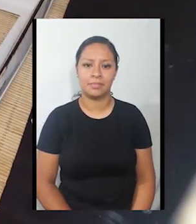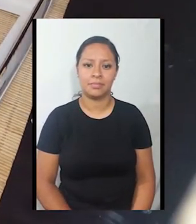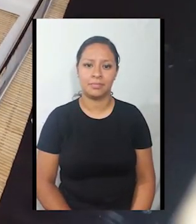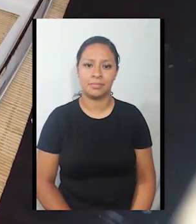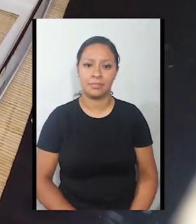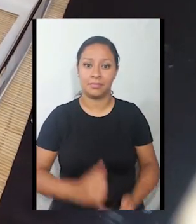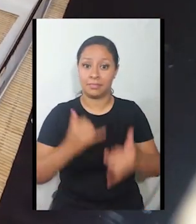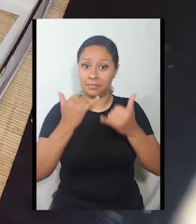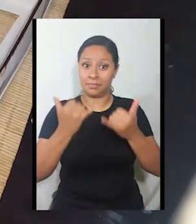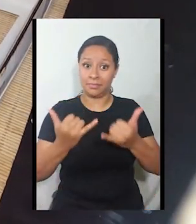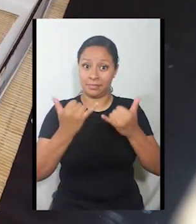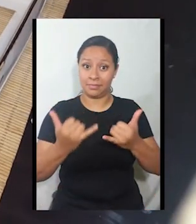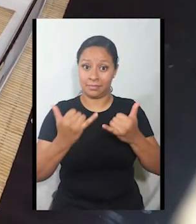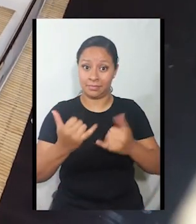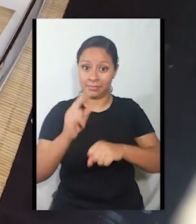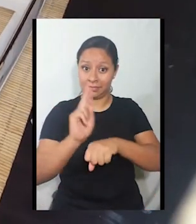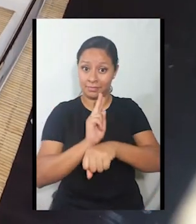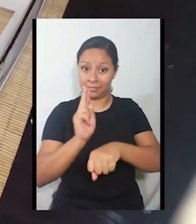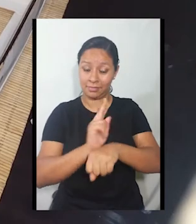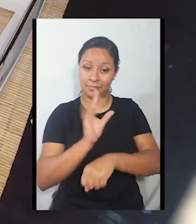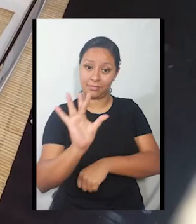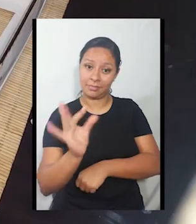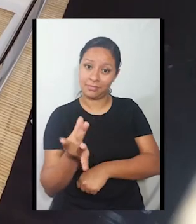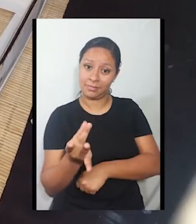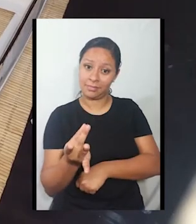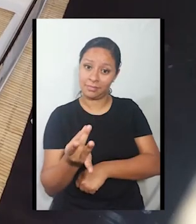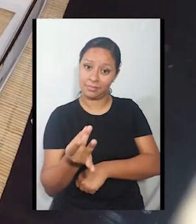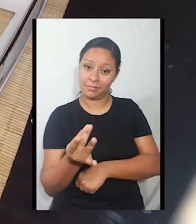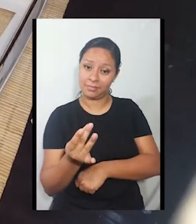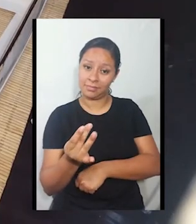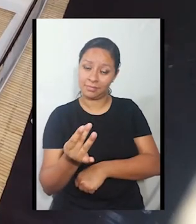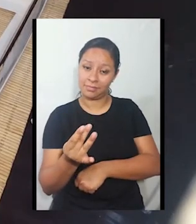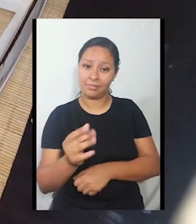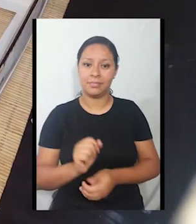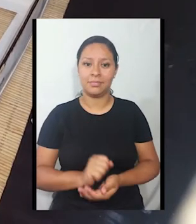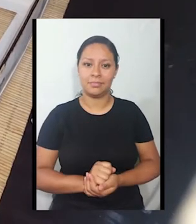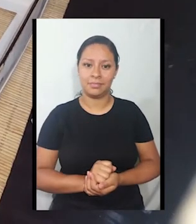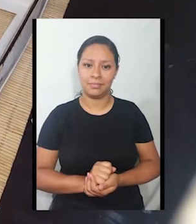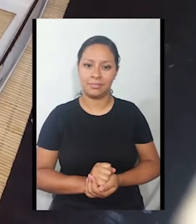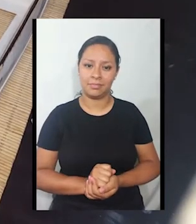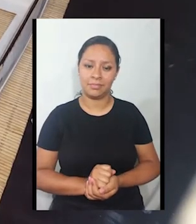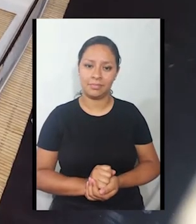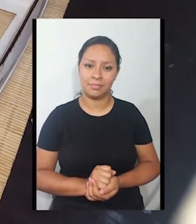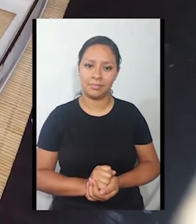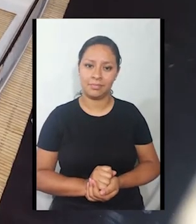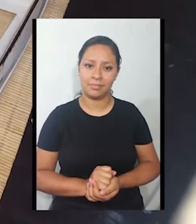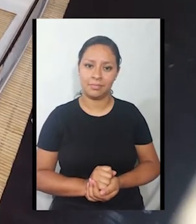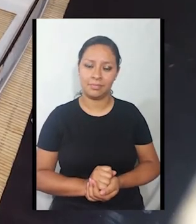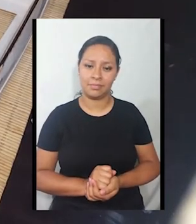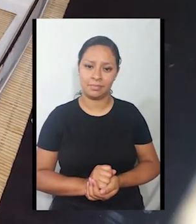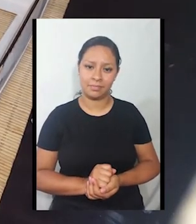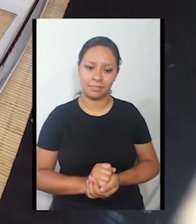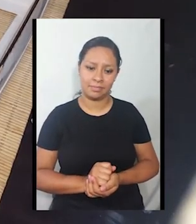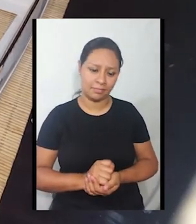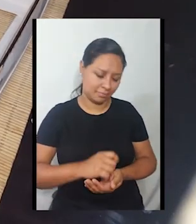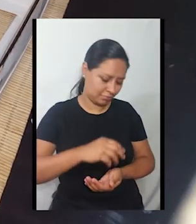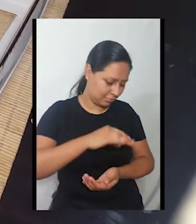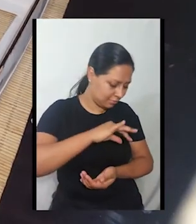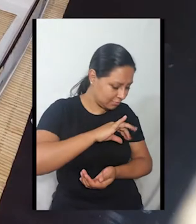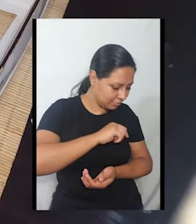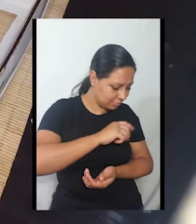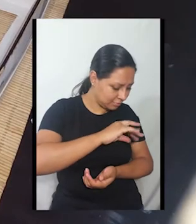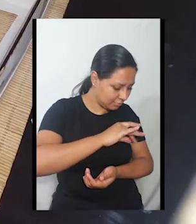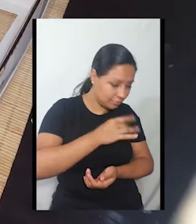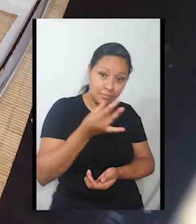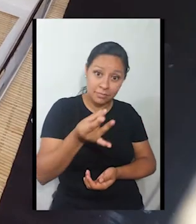nuestro pegamento y vamos a vertirlo sobre